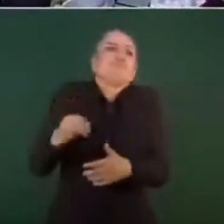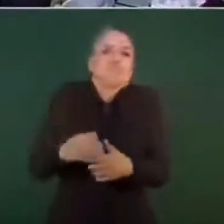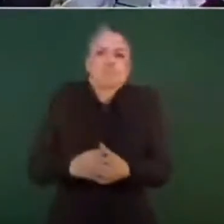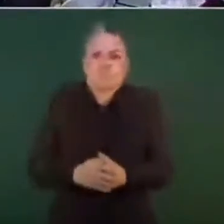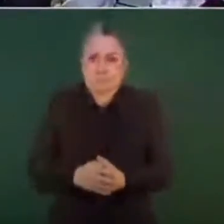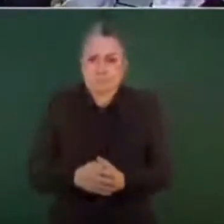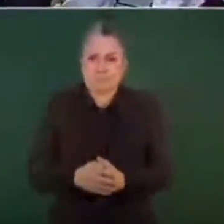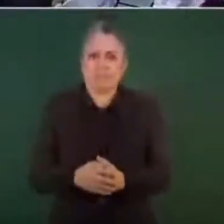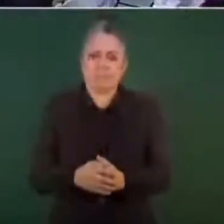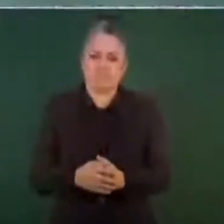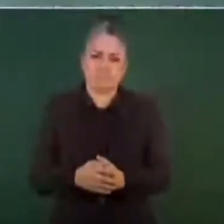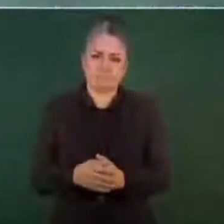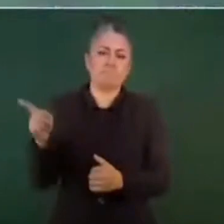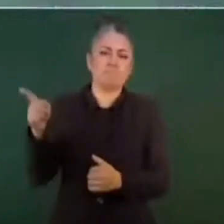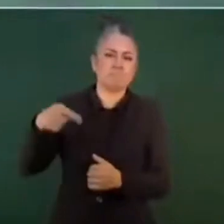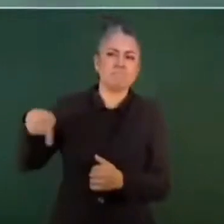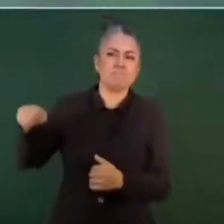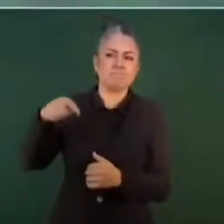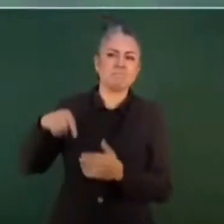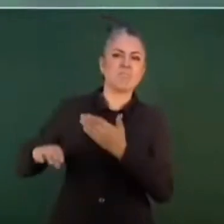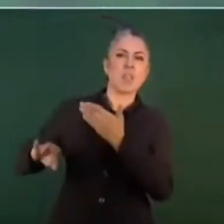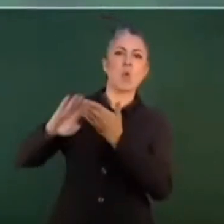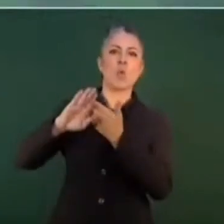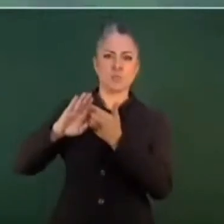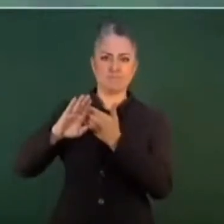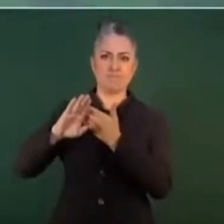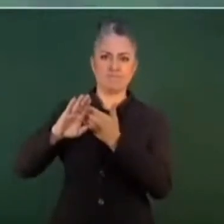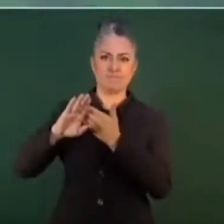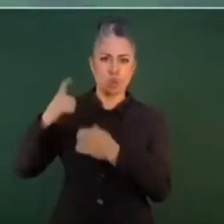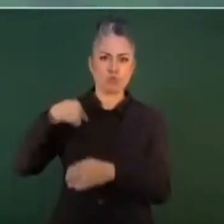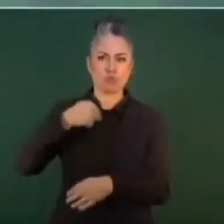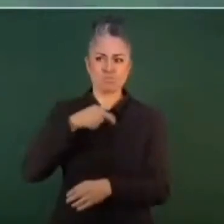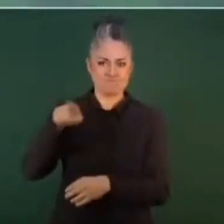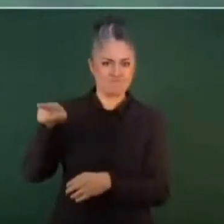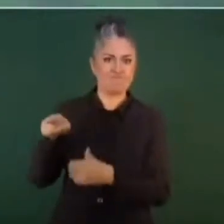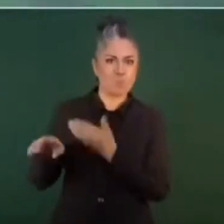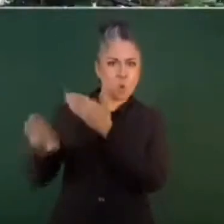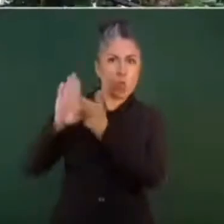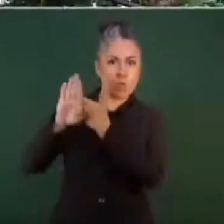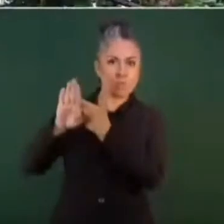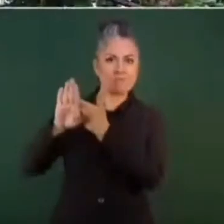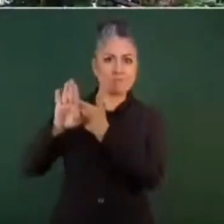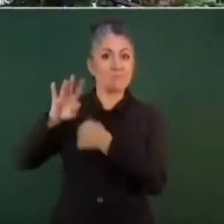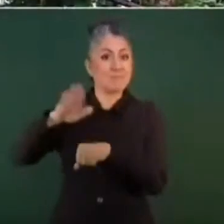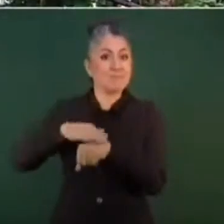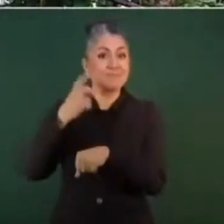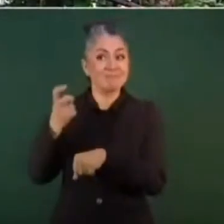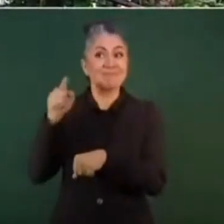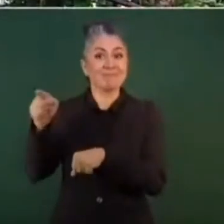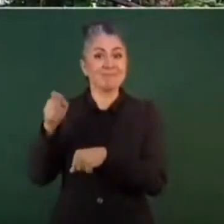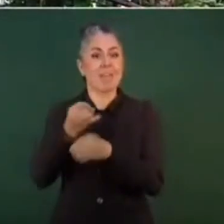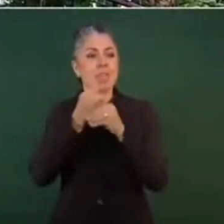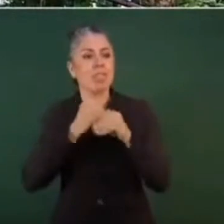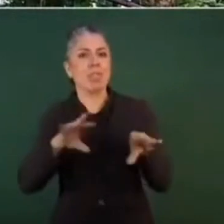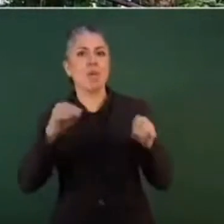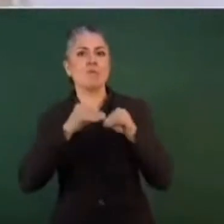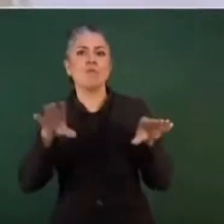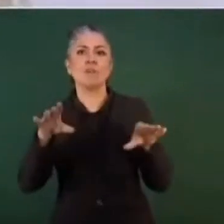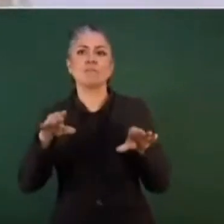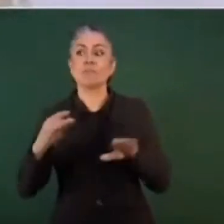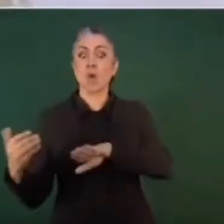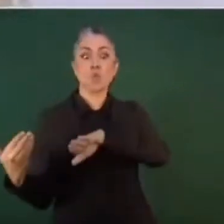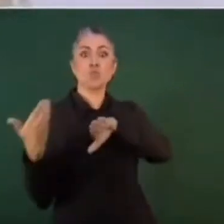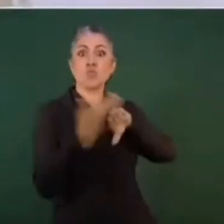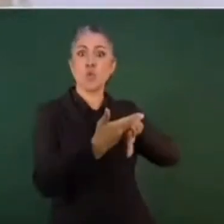están en contra de nosotros y por eso la campaña en contra de las fuerzas